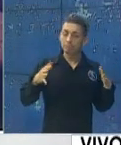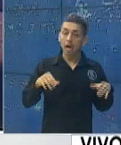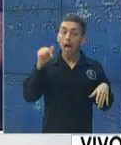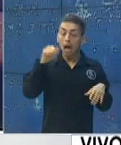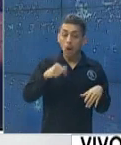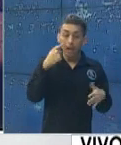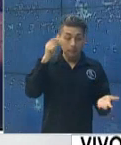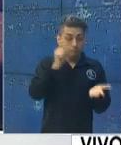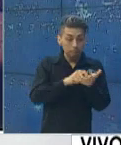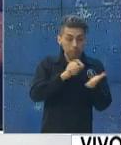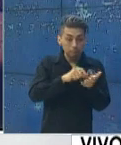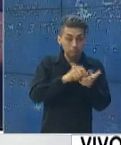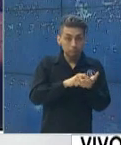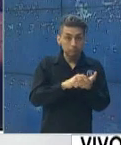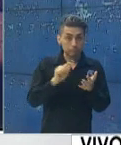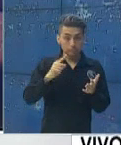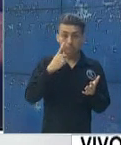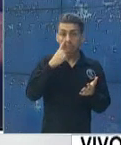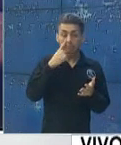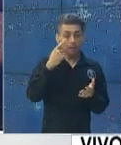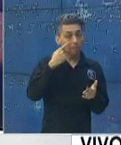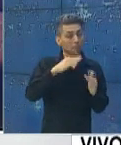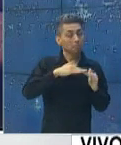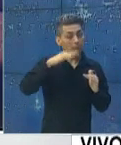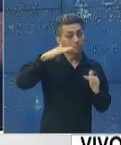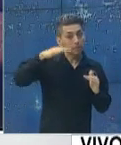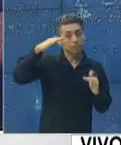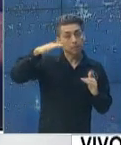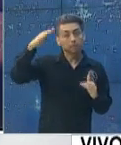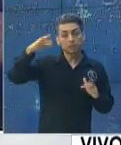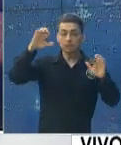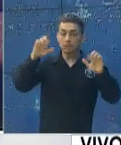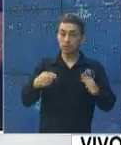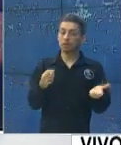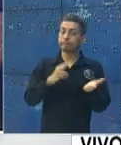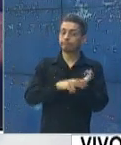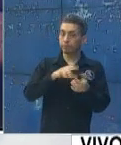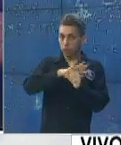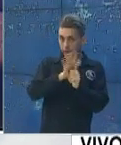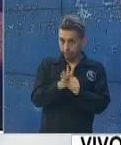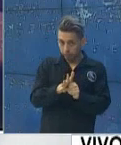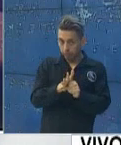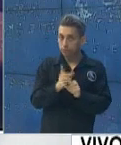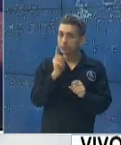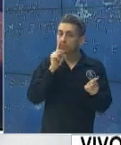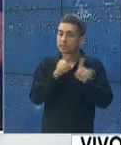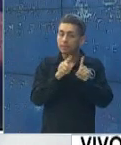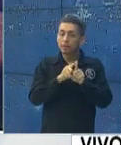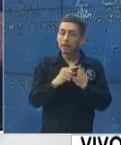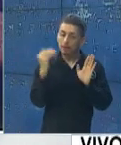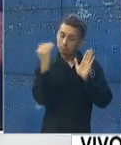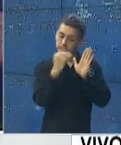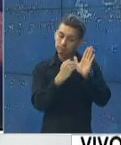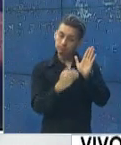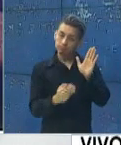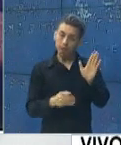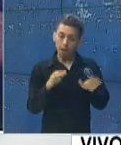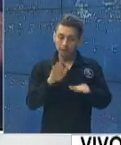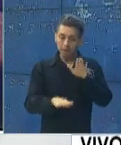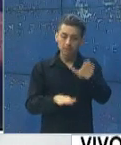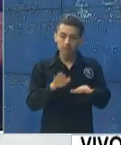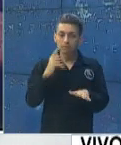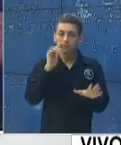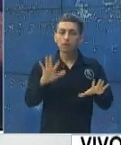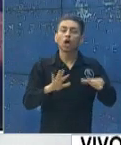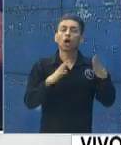vayamos a ver más casos, porque eso es lo que se da y el protocolo nos dicta qué tipo de